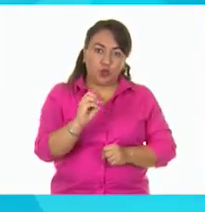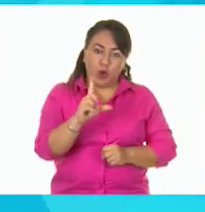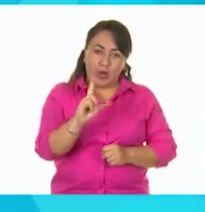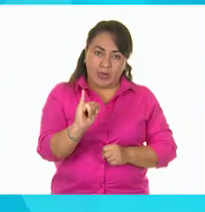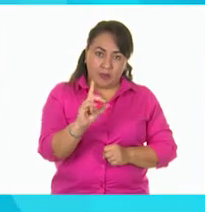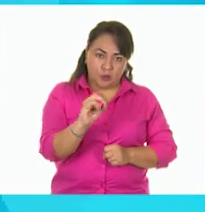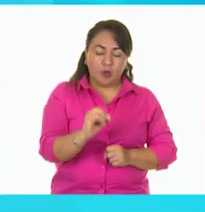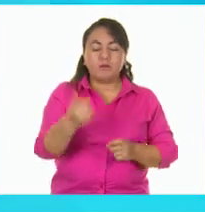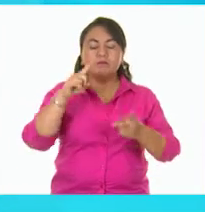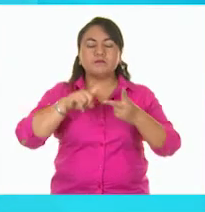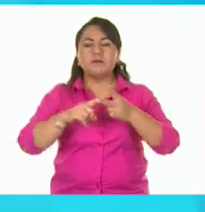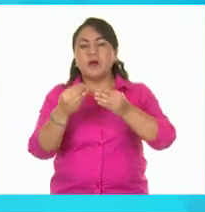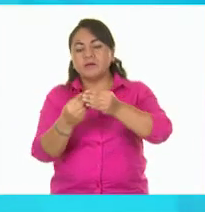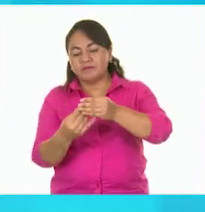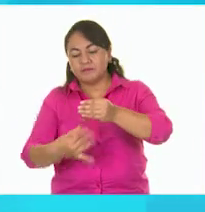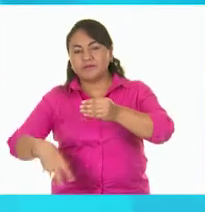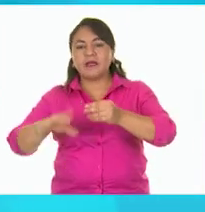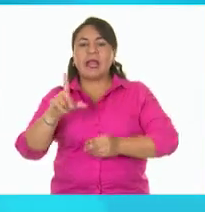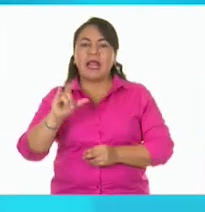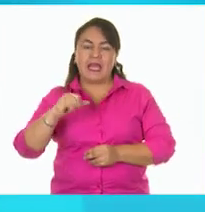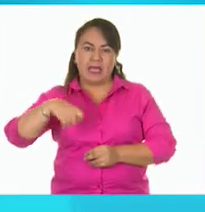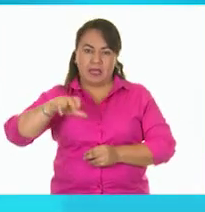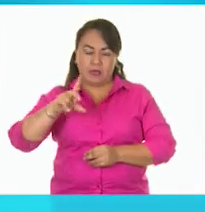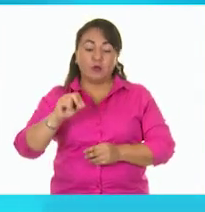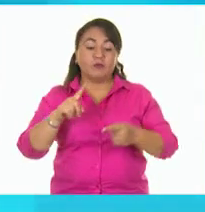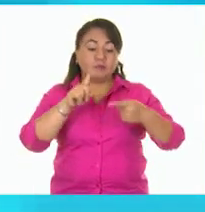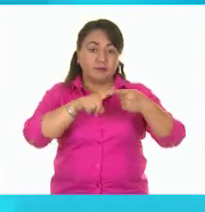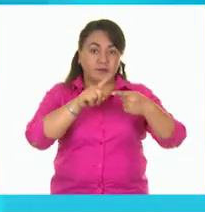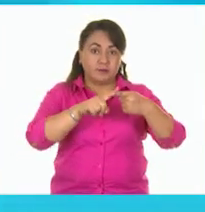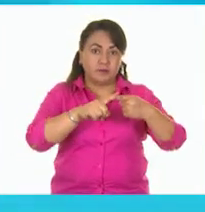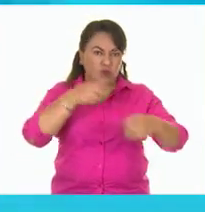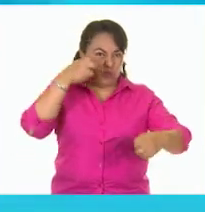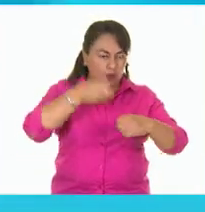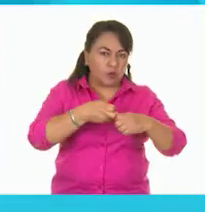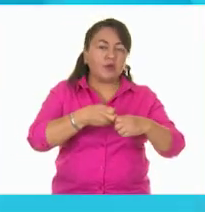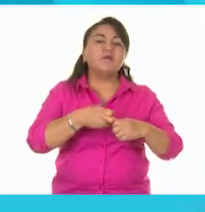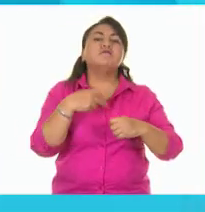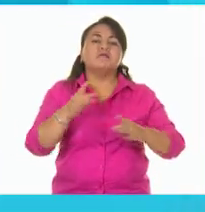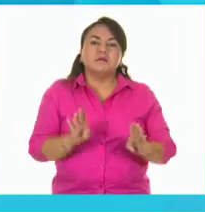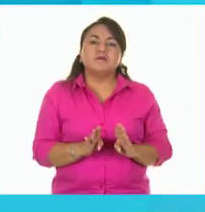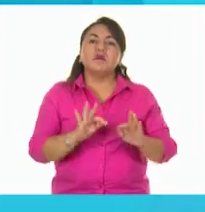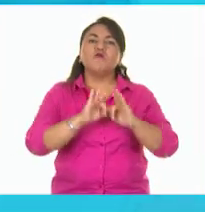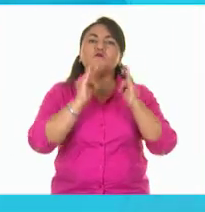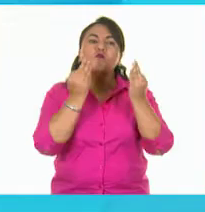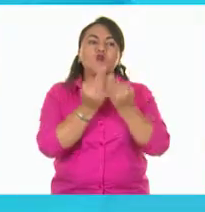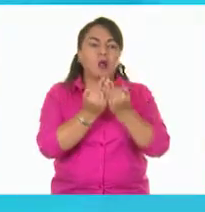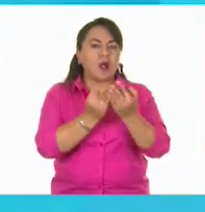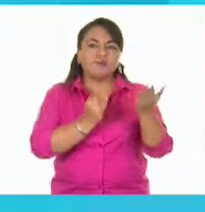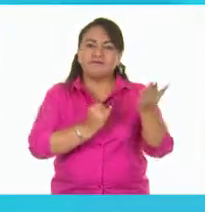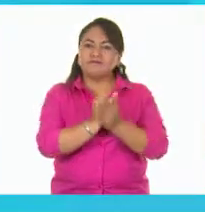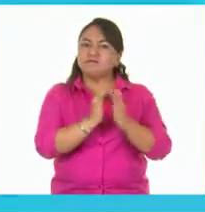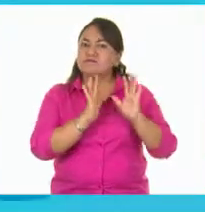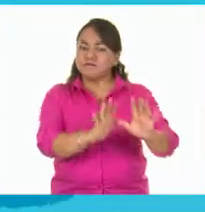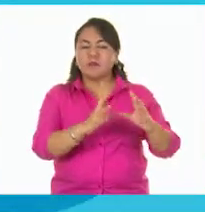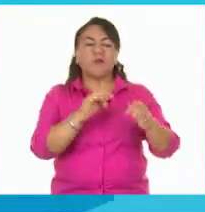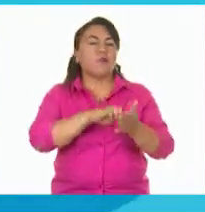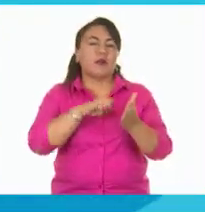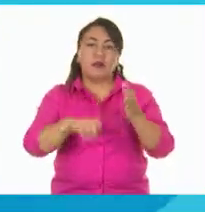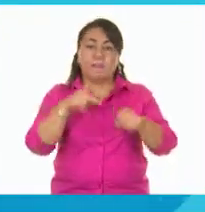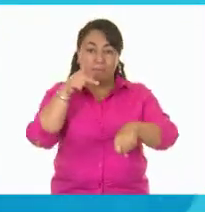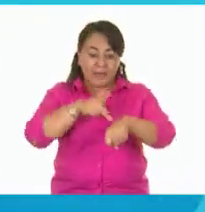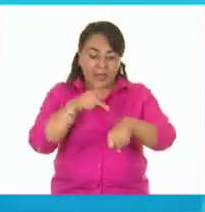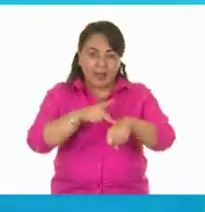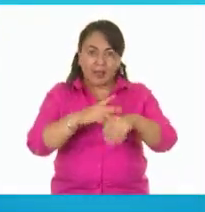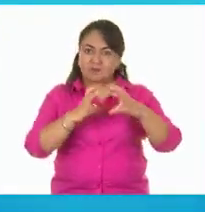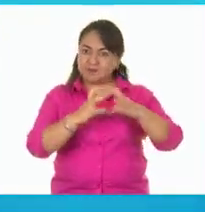Los sólidos tienen características particulares. La primera de ellas es que tienen forma definida. Por ejemplo, una piedra o